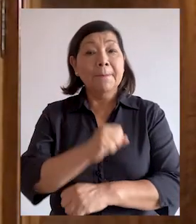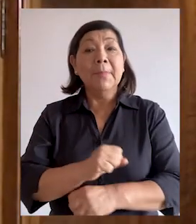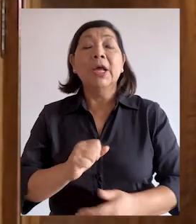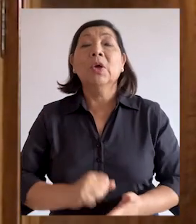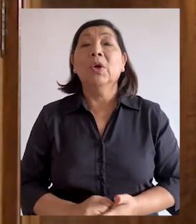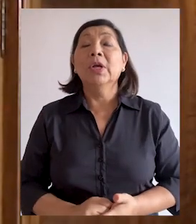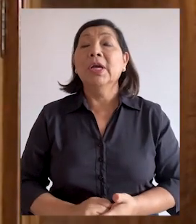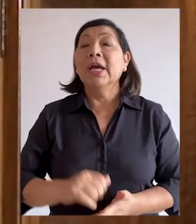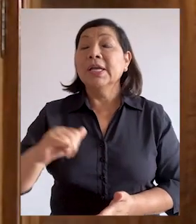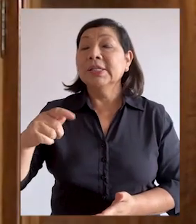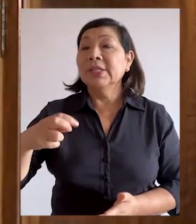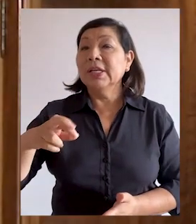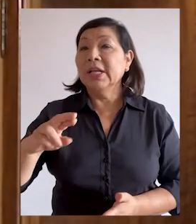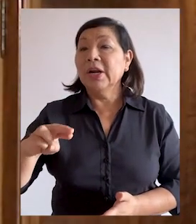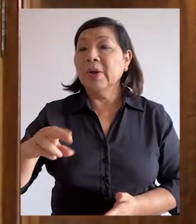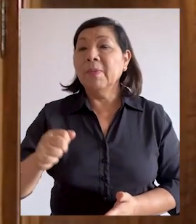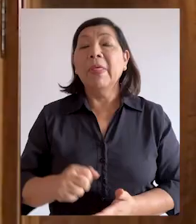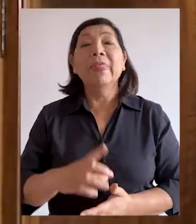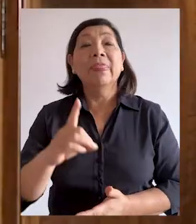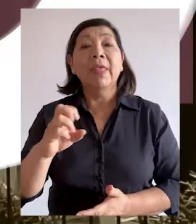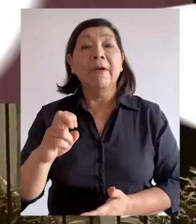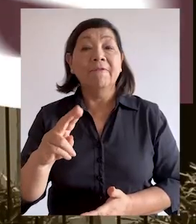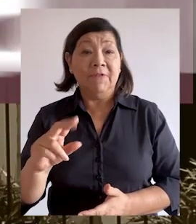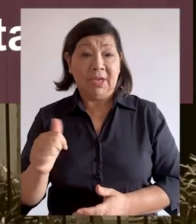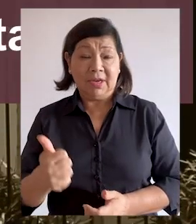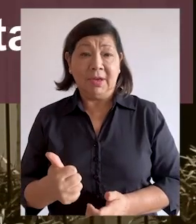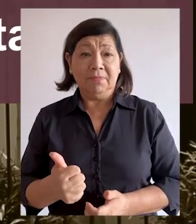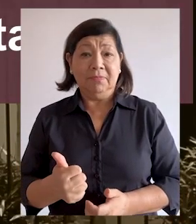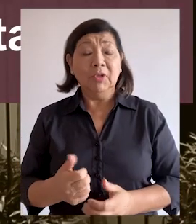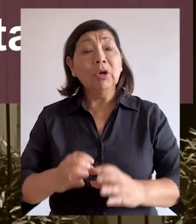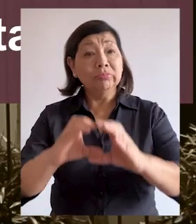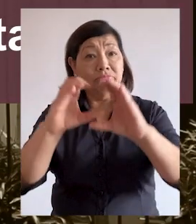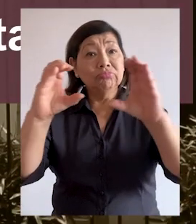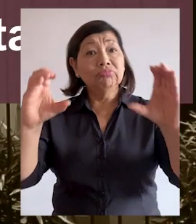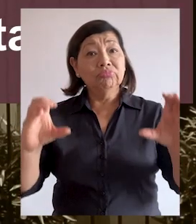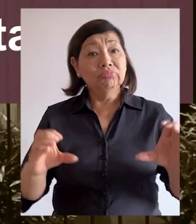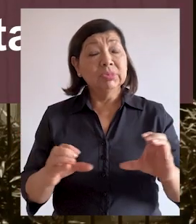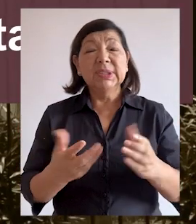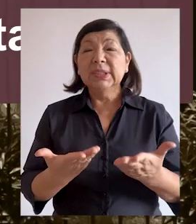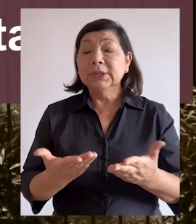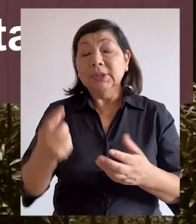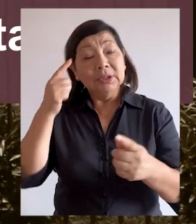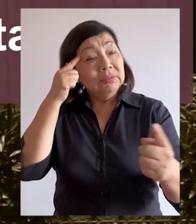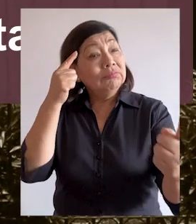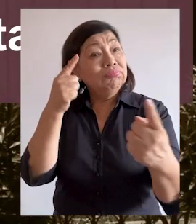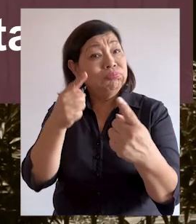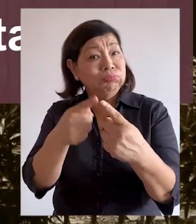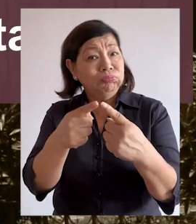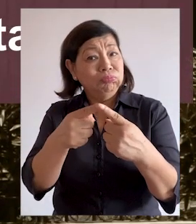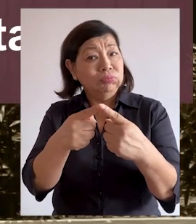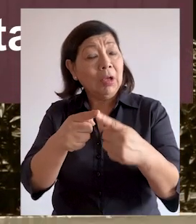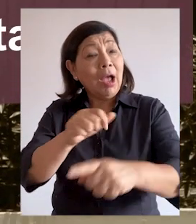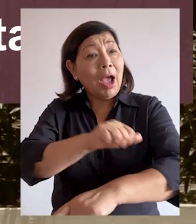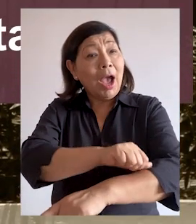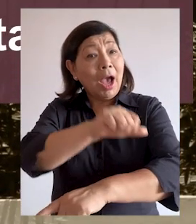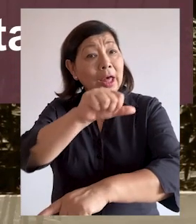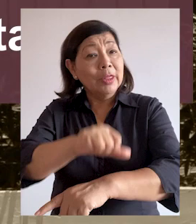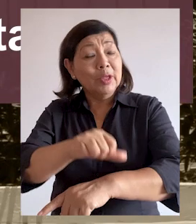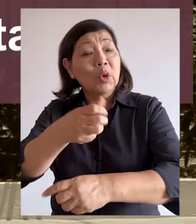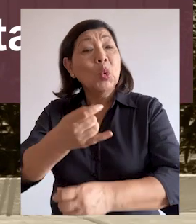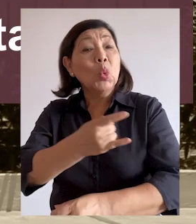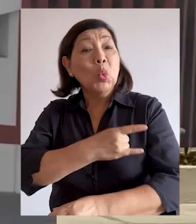Mayor de San Marcos, Jerry Ramón Rufner de Vega. El evento es certificado y tiene como público objetivo a los parlamentarios andinos